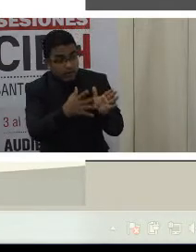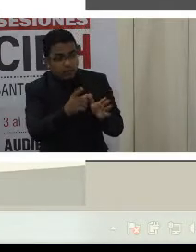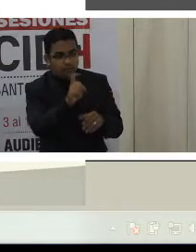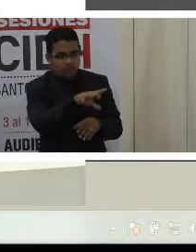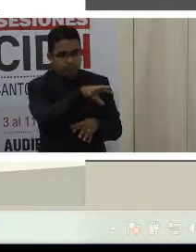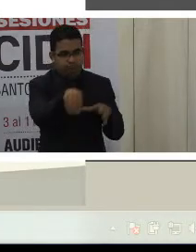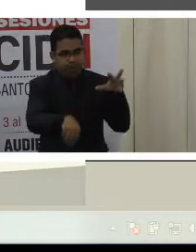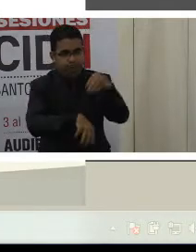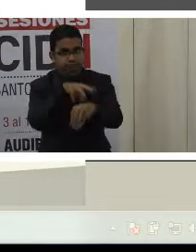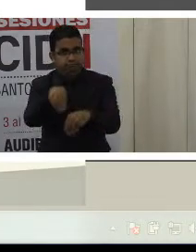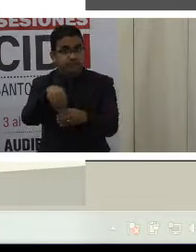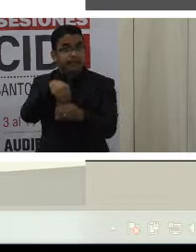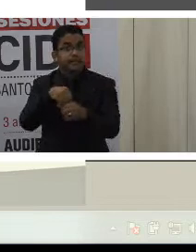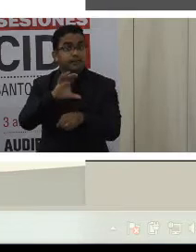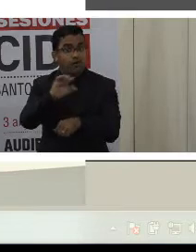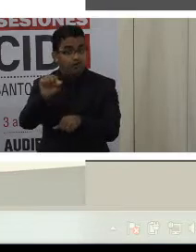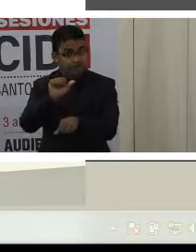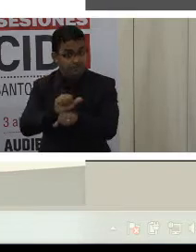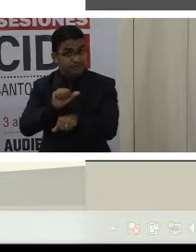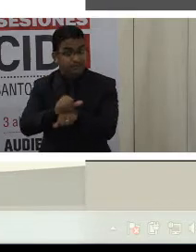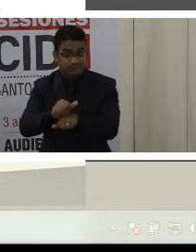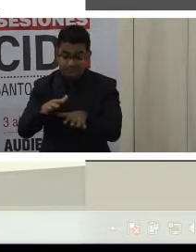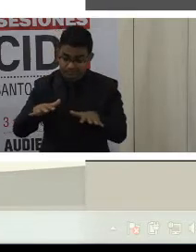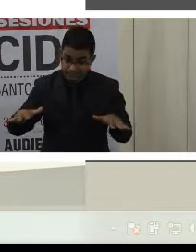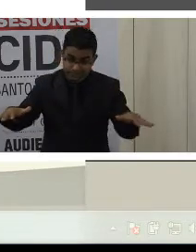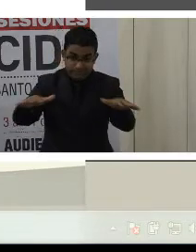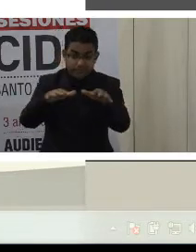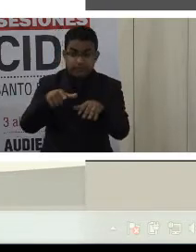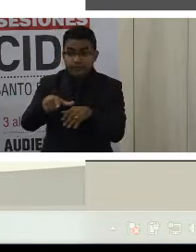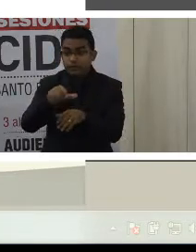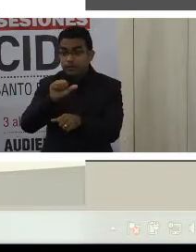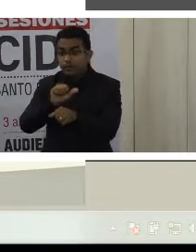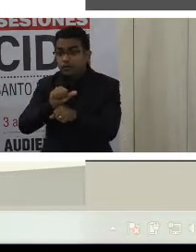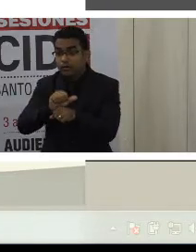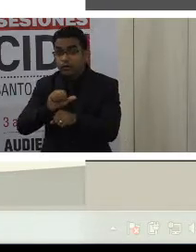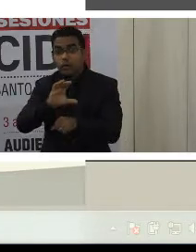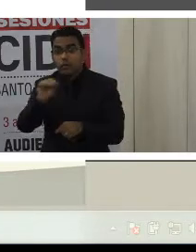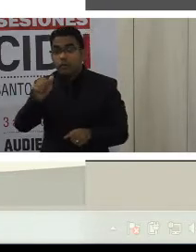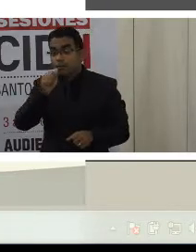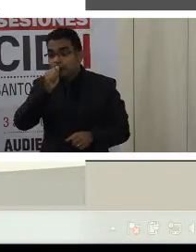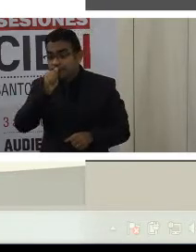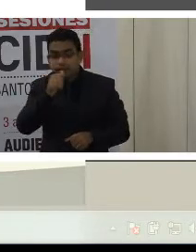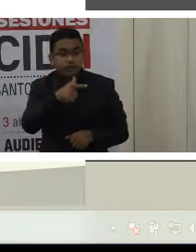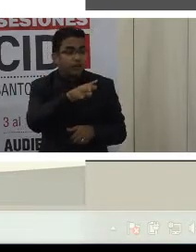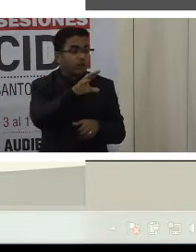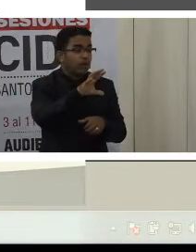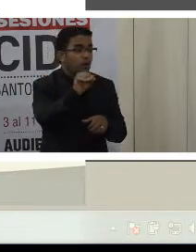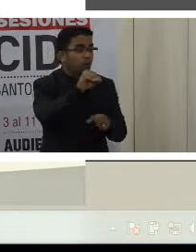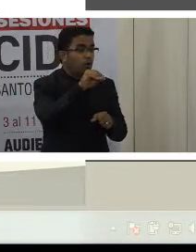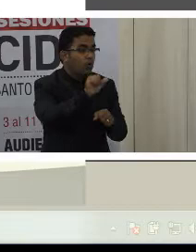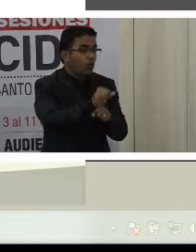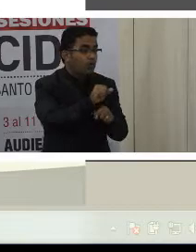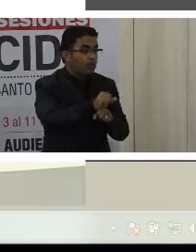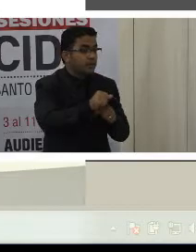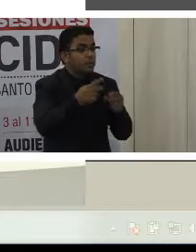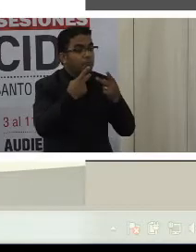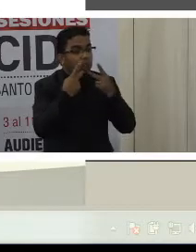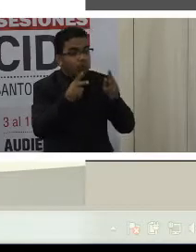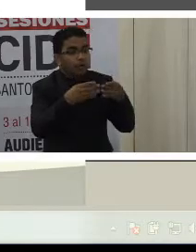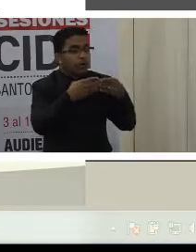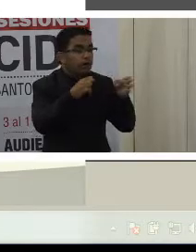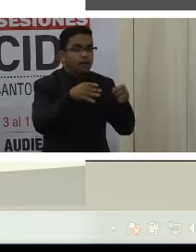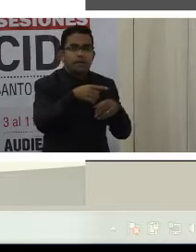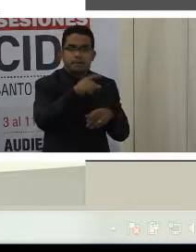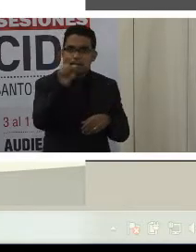nómina de las empresas, de trabajadores, tanto público como privada. Este es un paso importante que no está